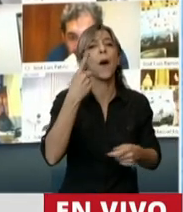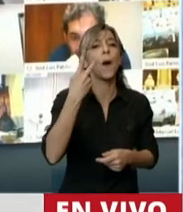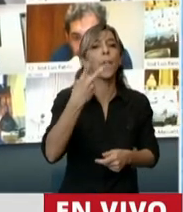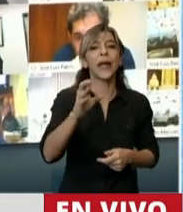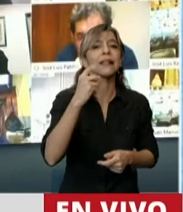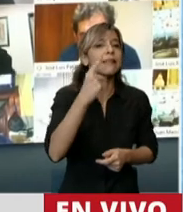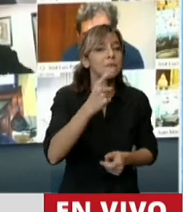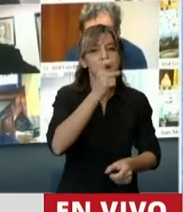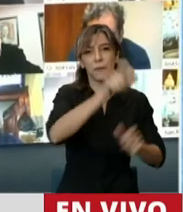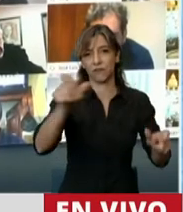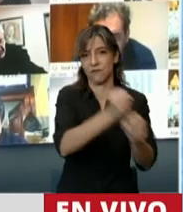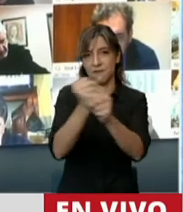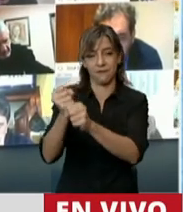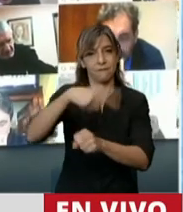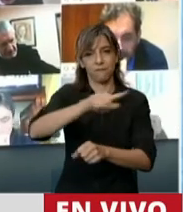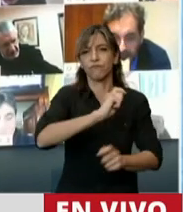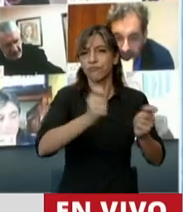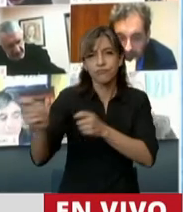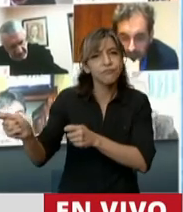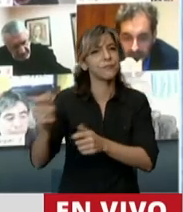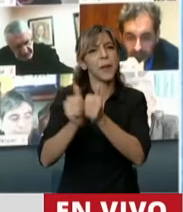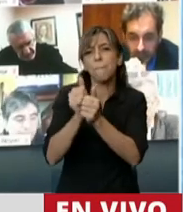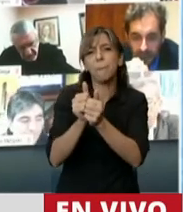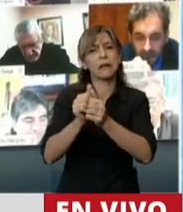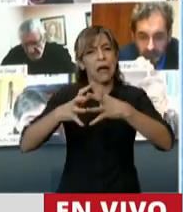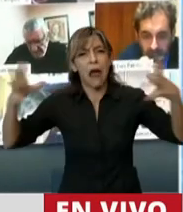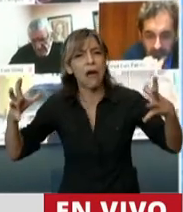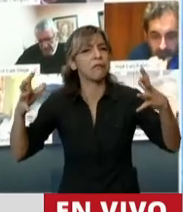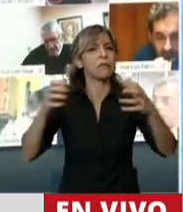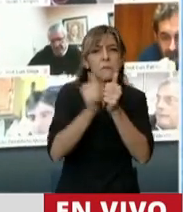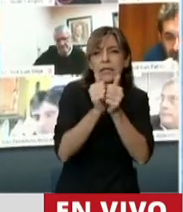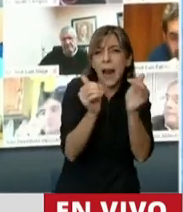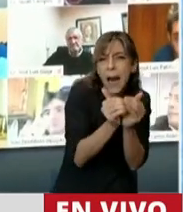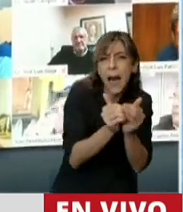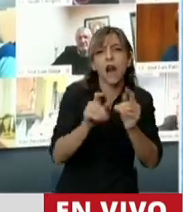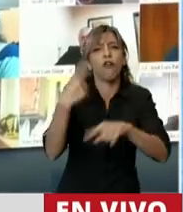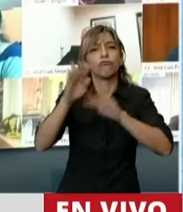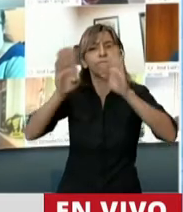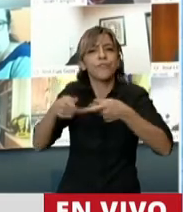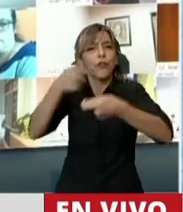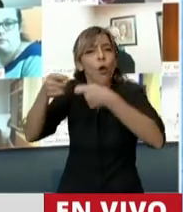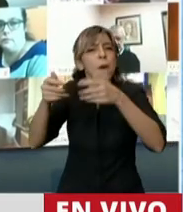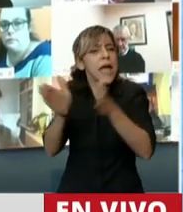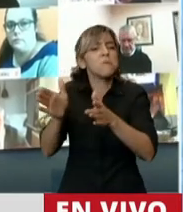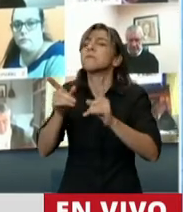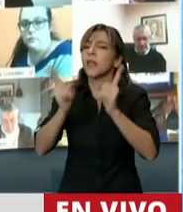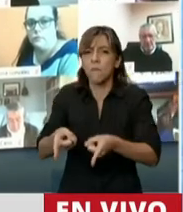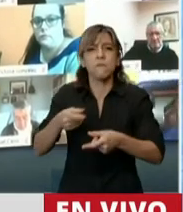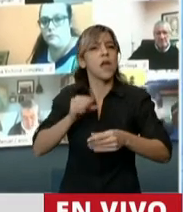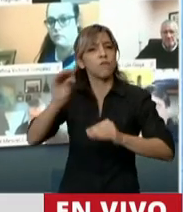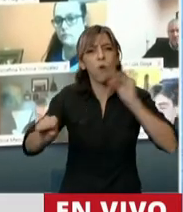empresas como el Ingenio Ledesma hasta las más pequeñas, hasta los más pequeños comerciantes han recibido la